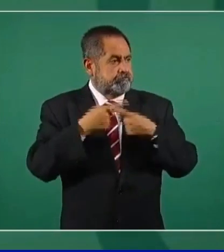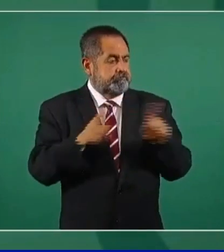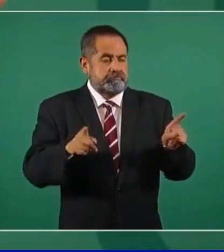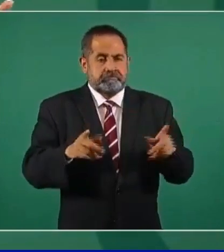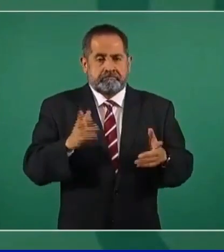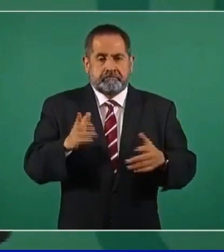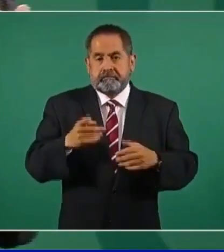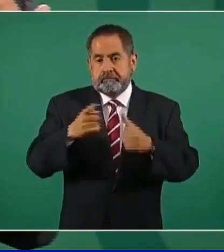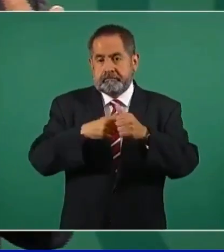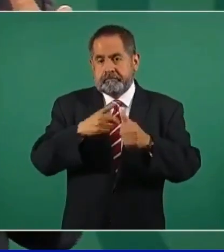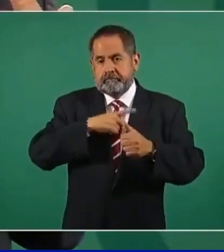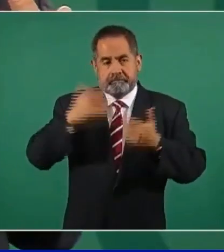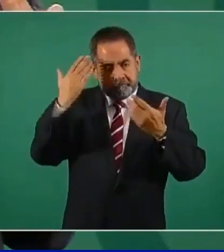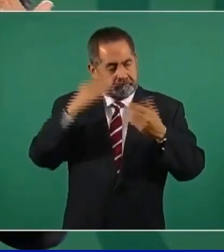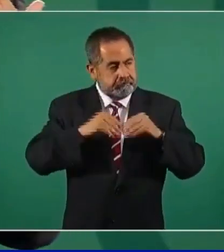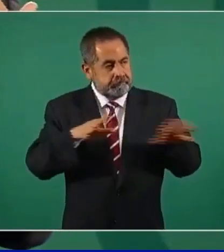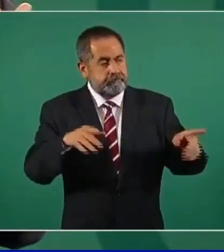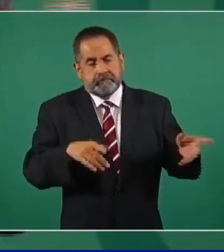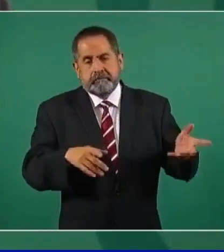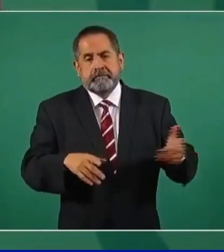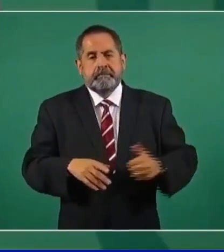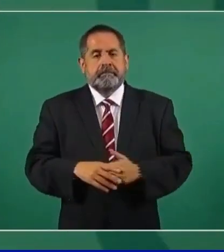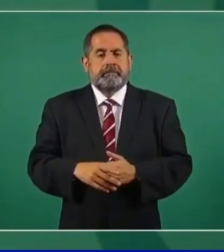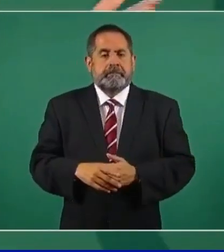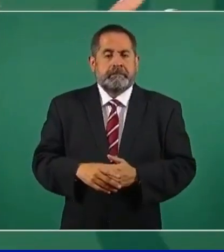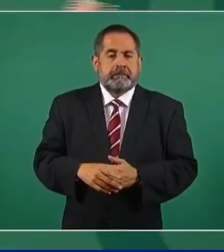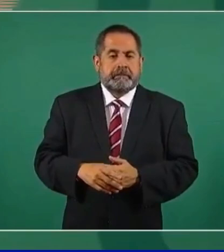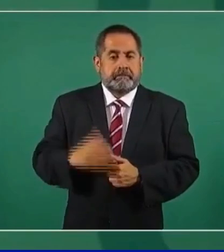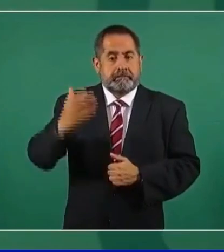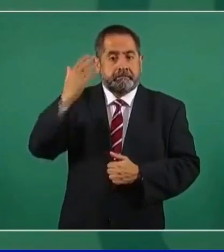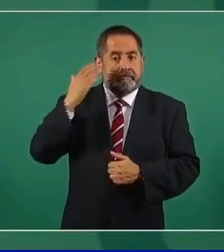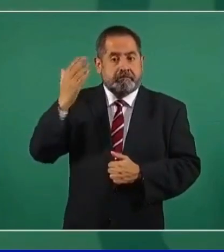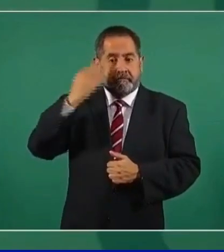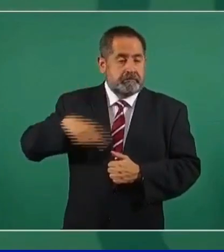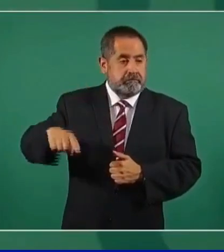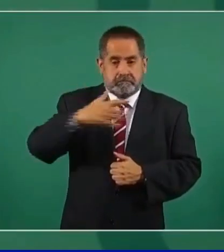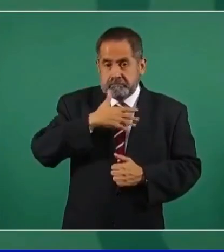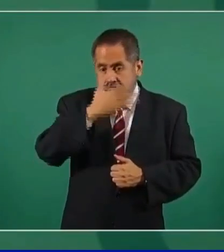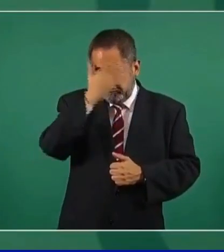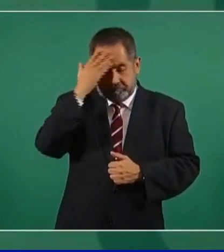primero que se sepa, porque antes no se sabía.